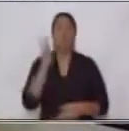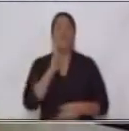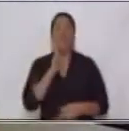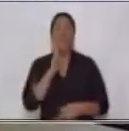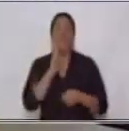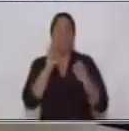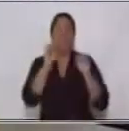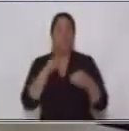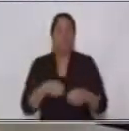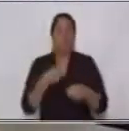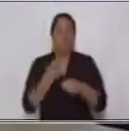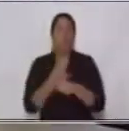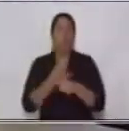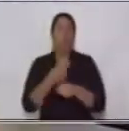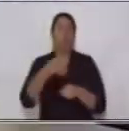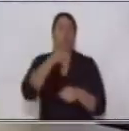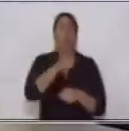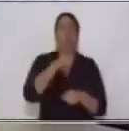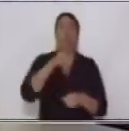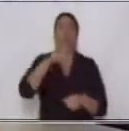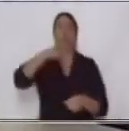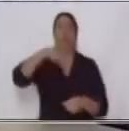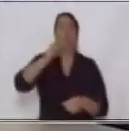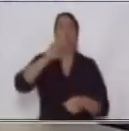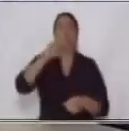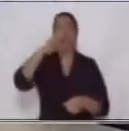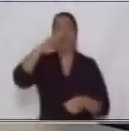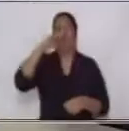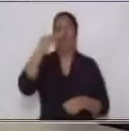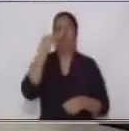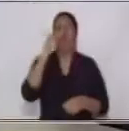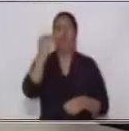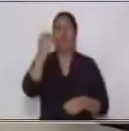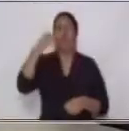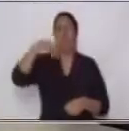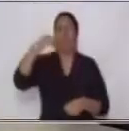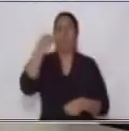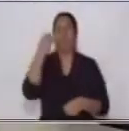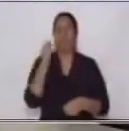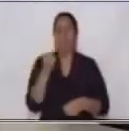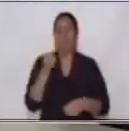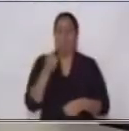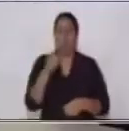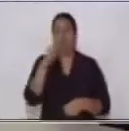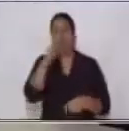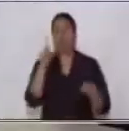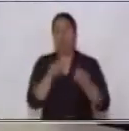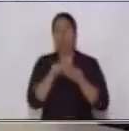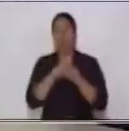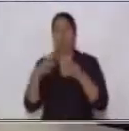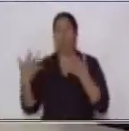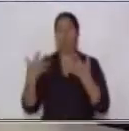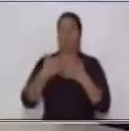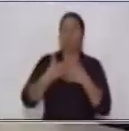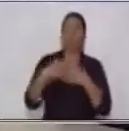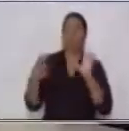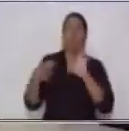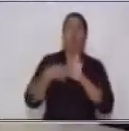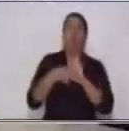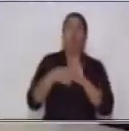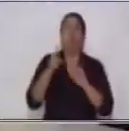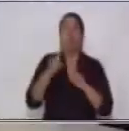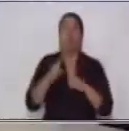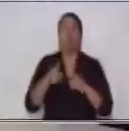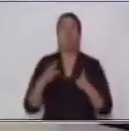un verbo en participio y el complemento que es lo que era el sujeto en una oración en voz